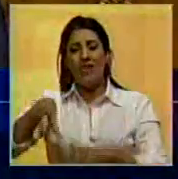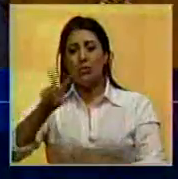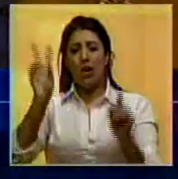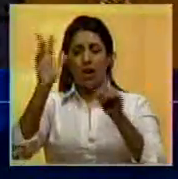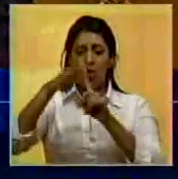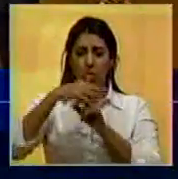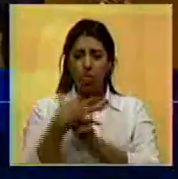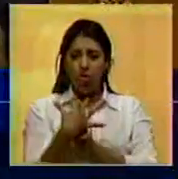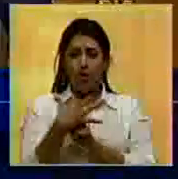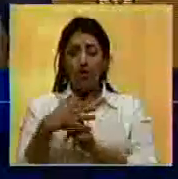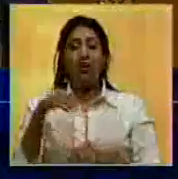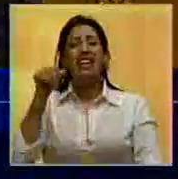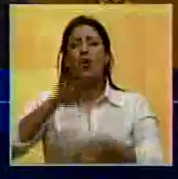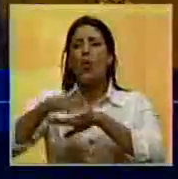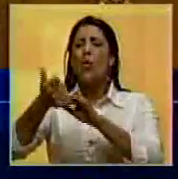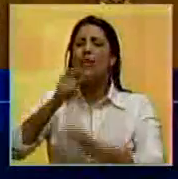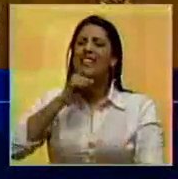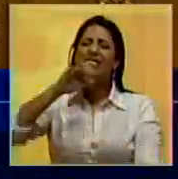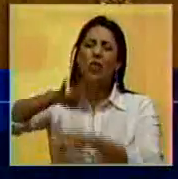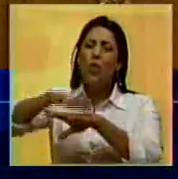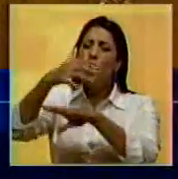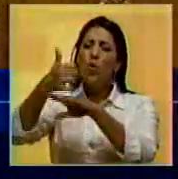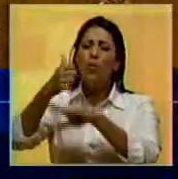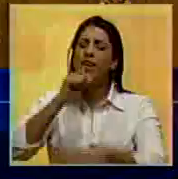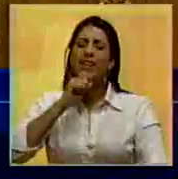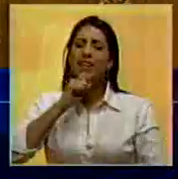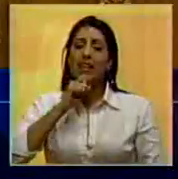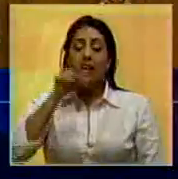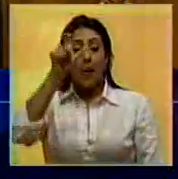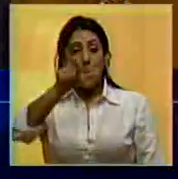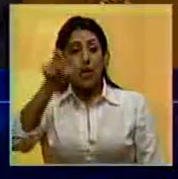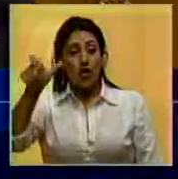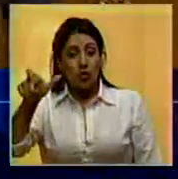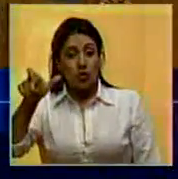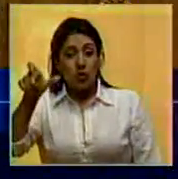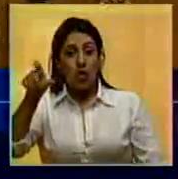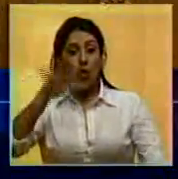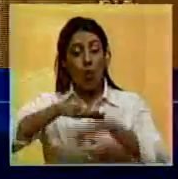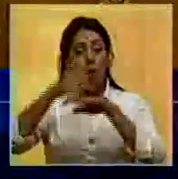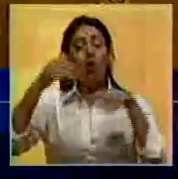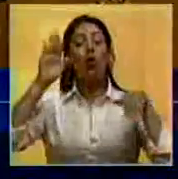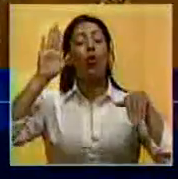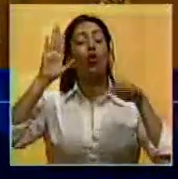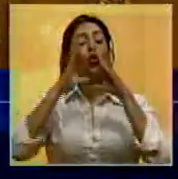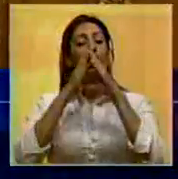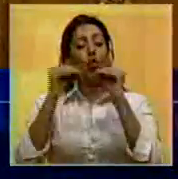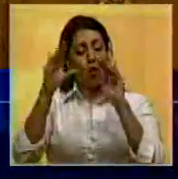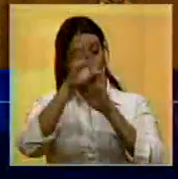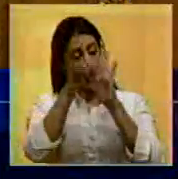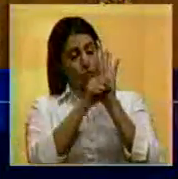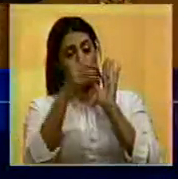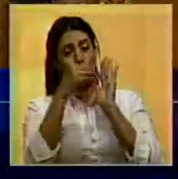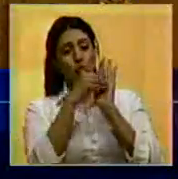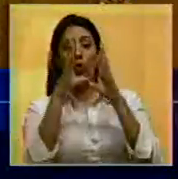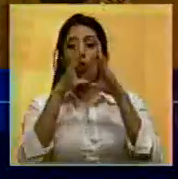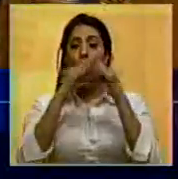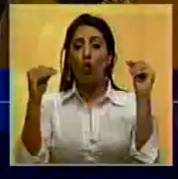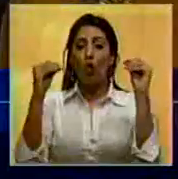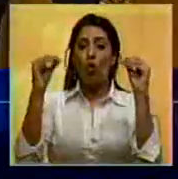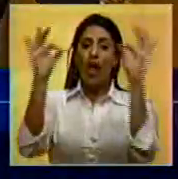La culpa, la culpa es de los que juraron todo dentro de la Constitución,